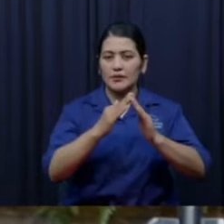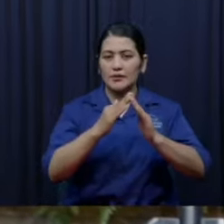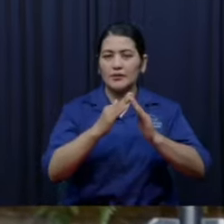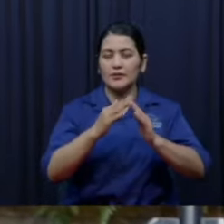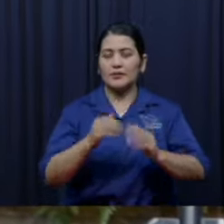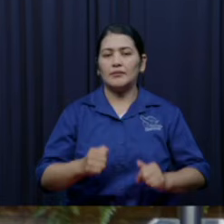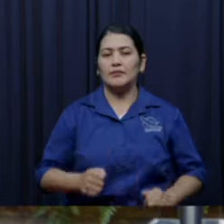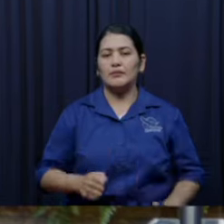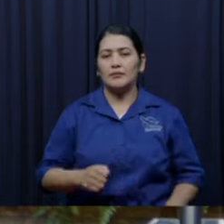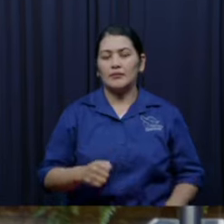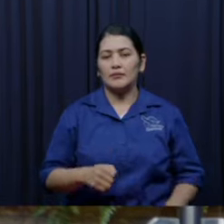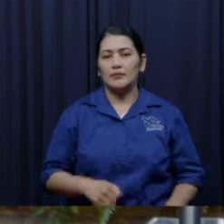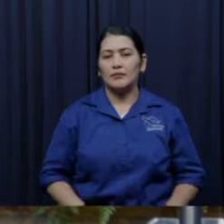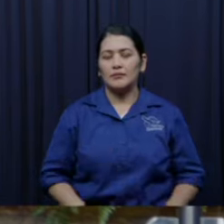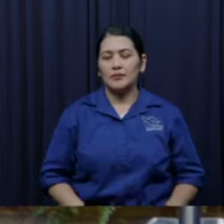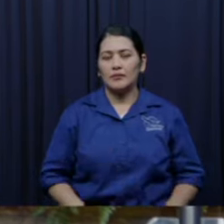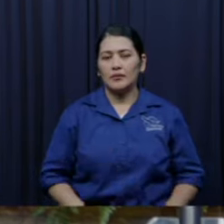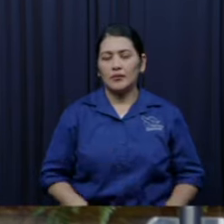tu refri